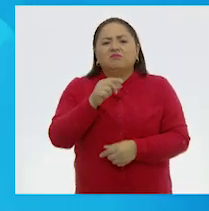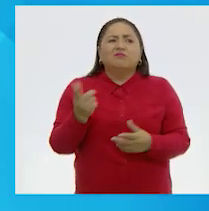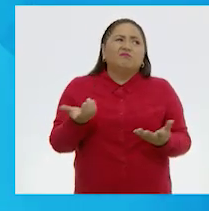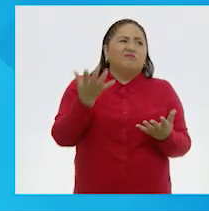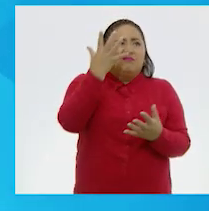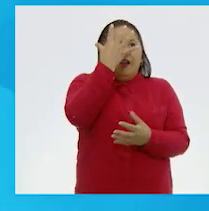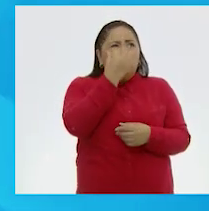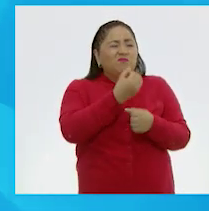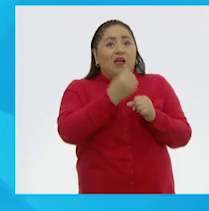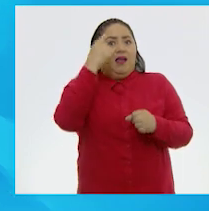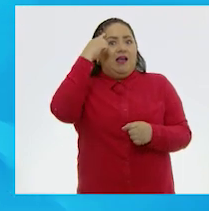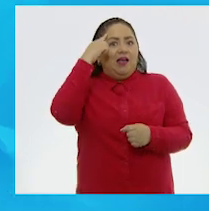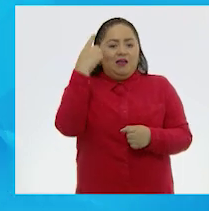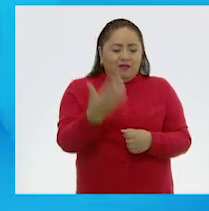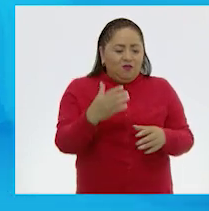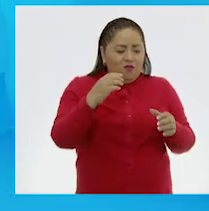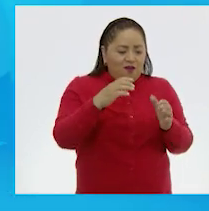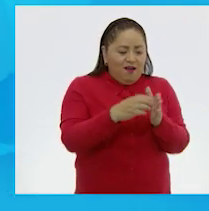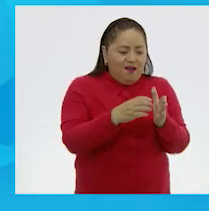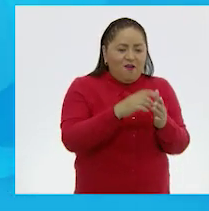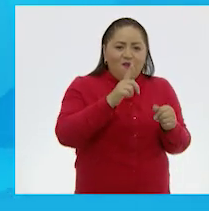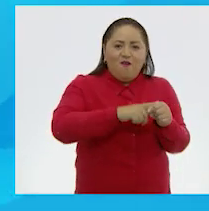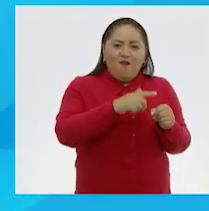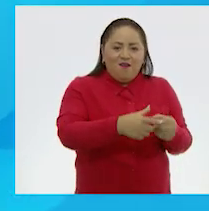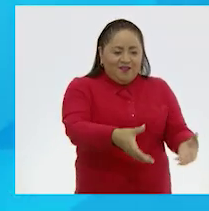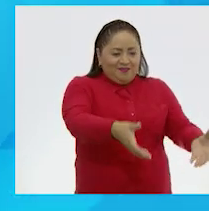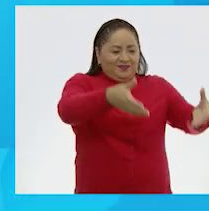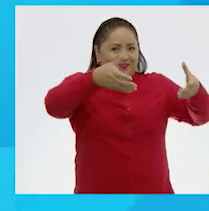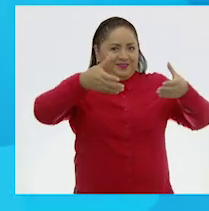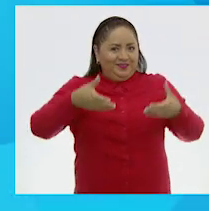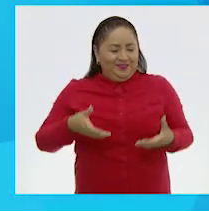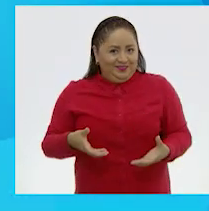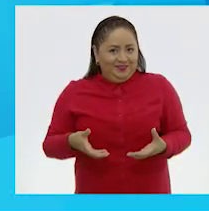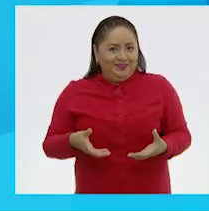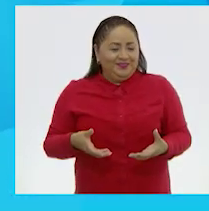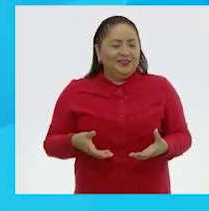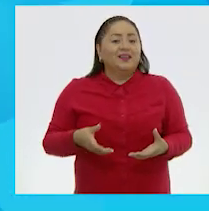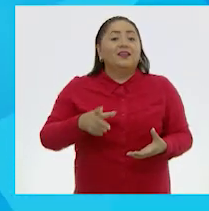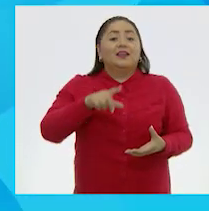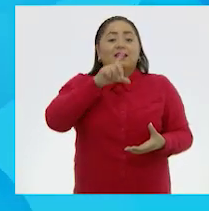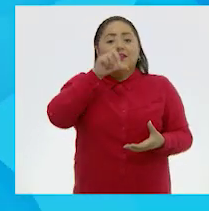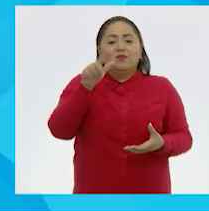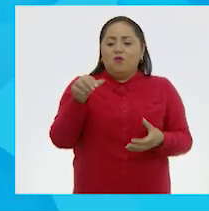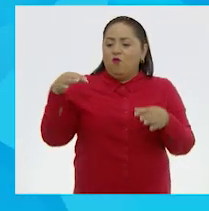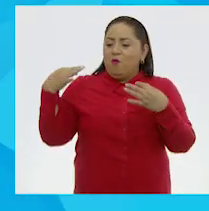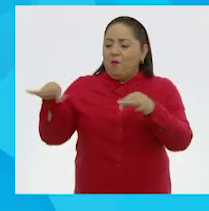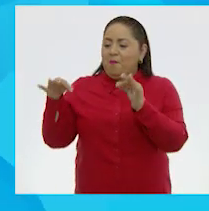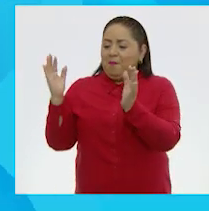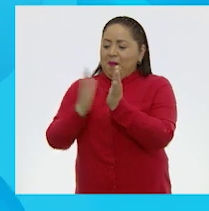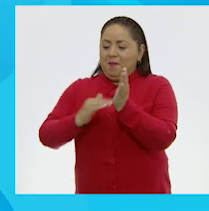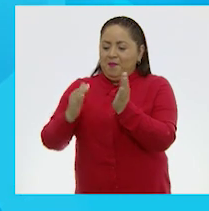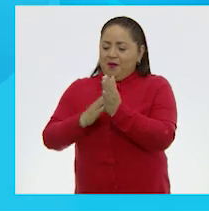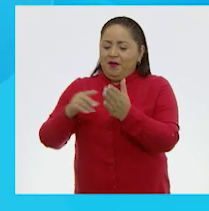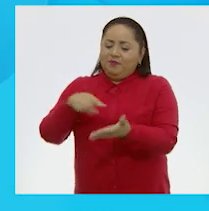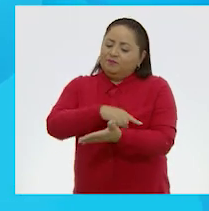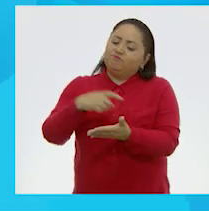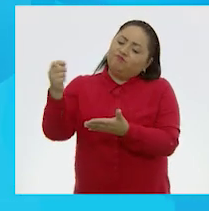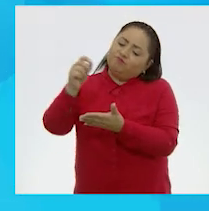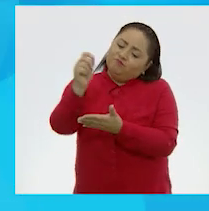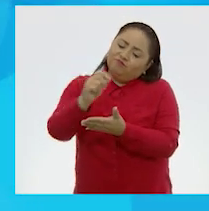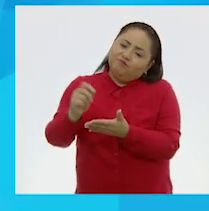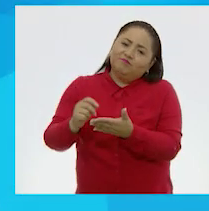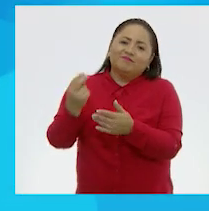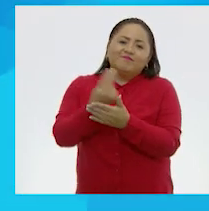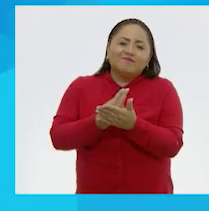no aburrirse, sacó su caja de colores y en una hoja de papel empezó